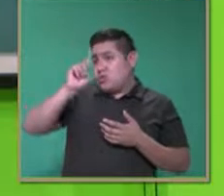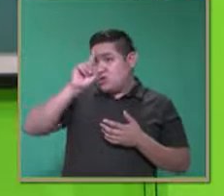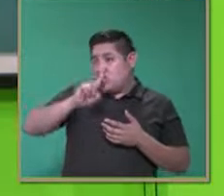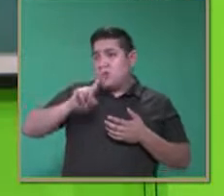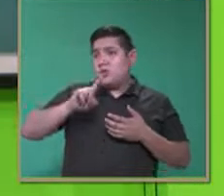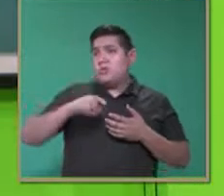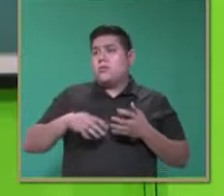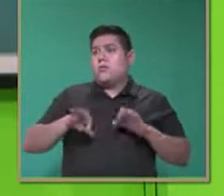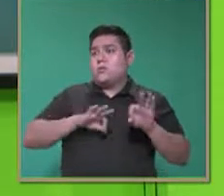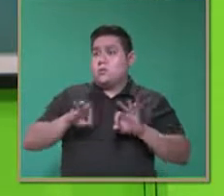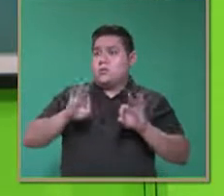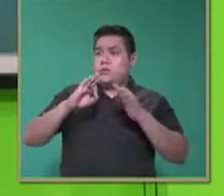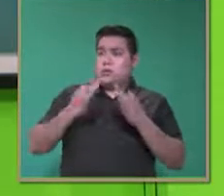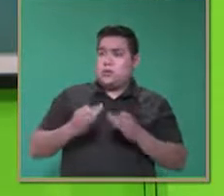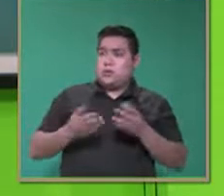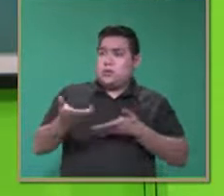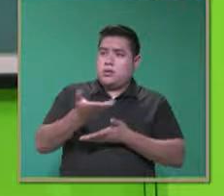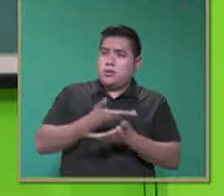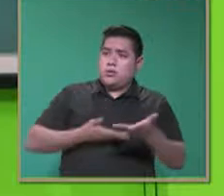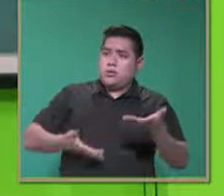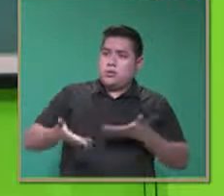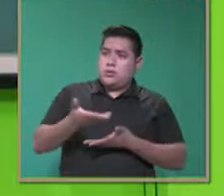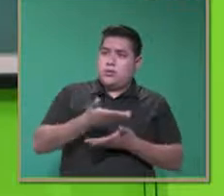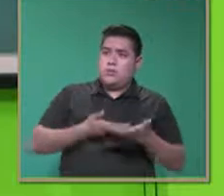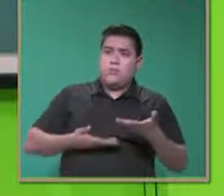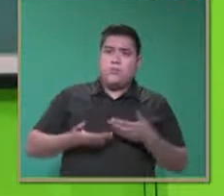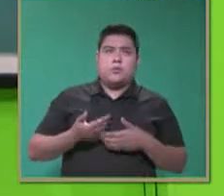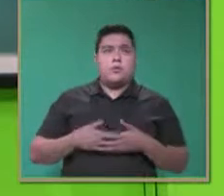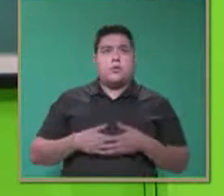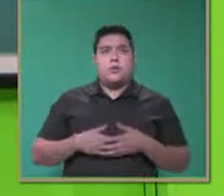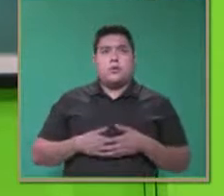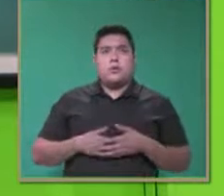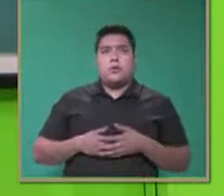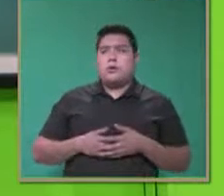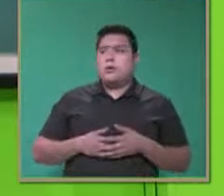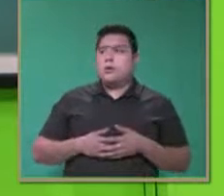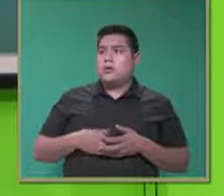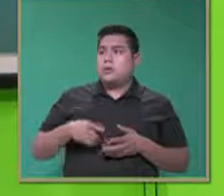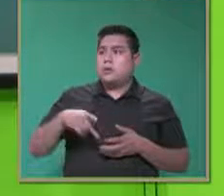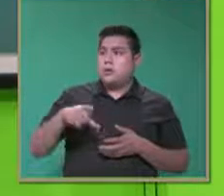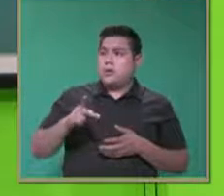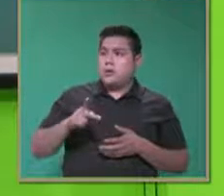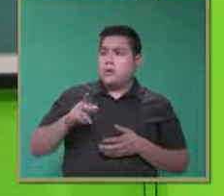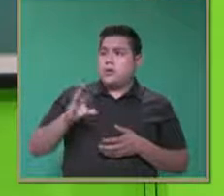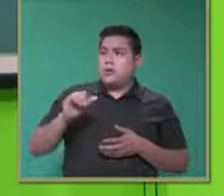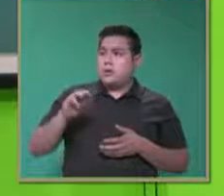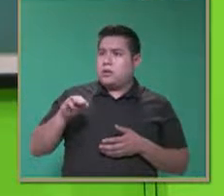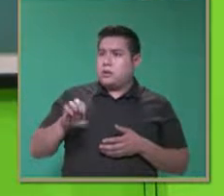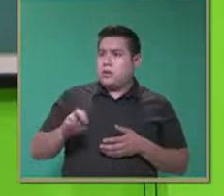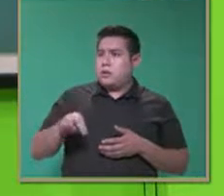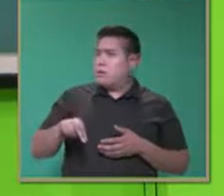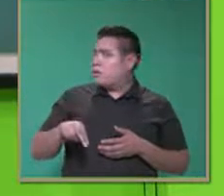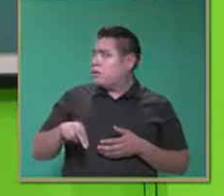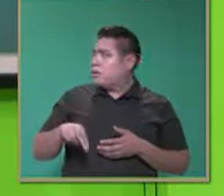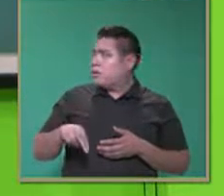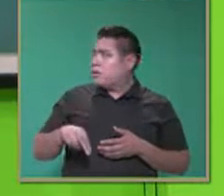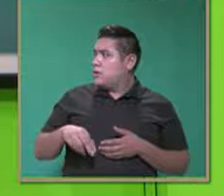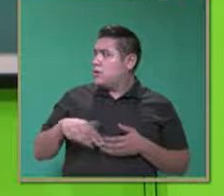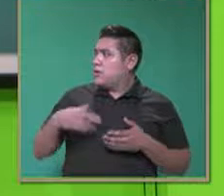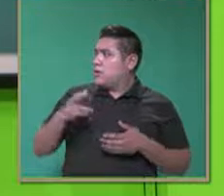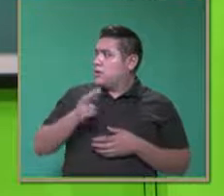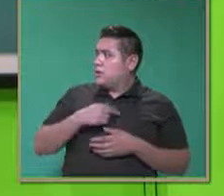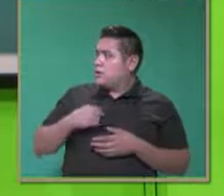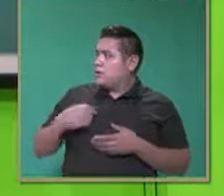trabajar que les compartió precisamente, adelante la maestra Carmen Janet y Carla Judith. Aquí con